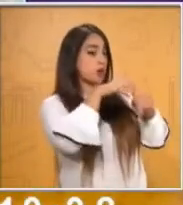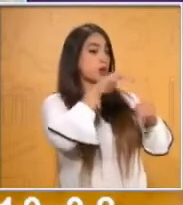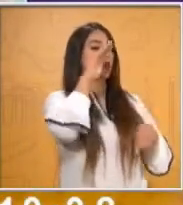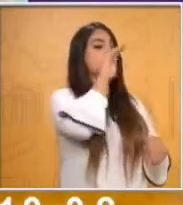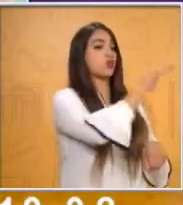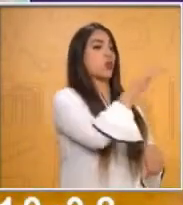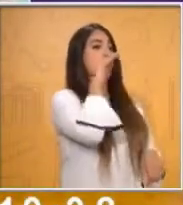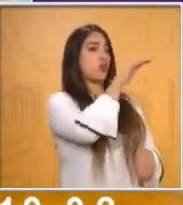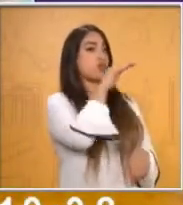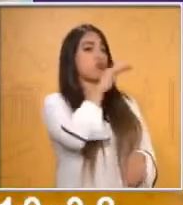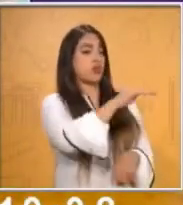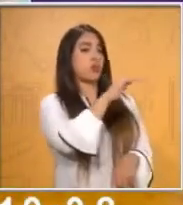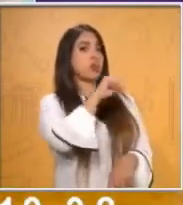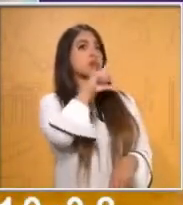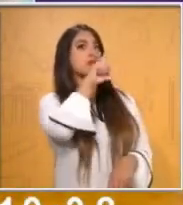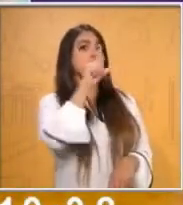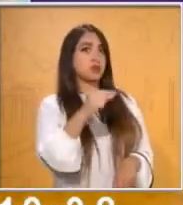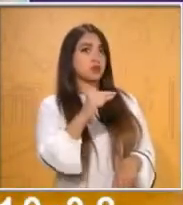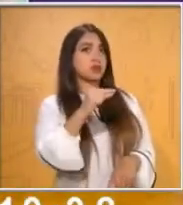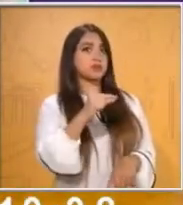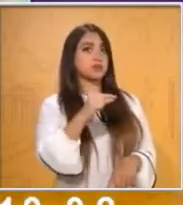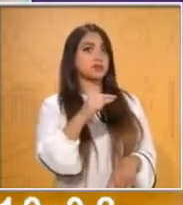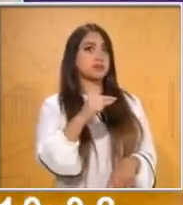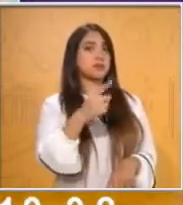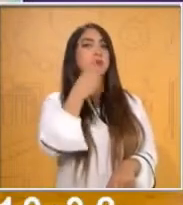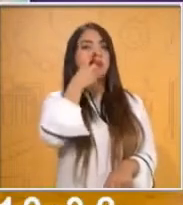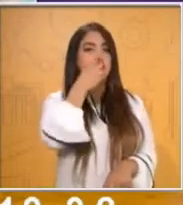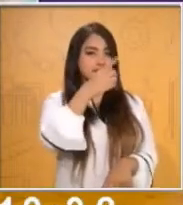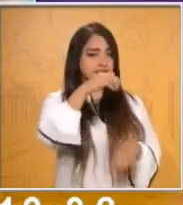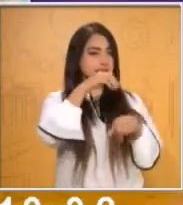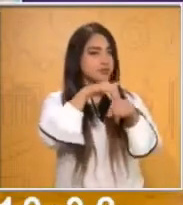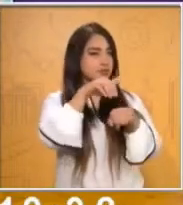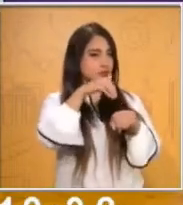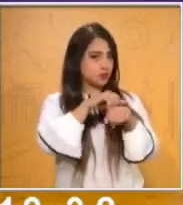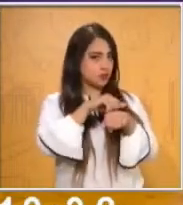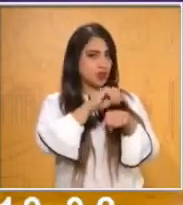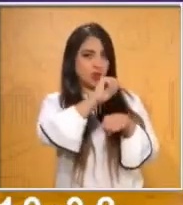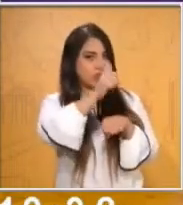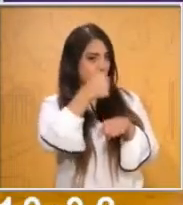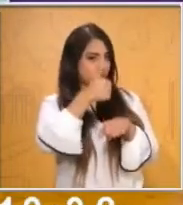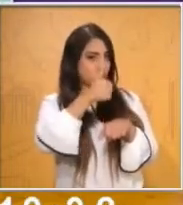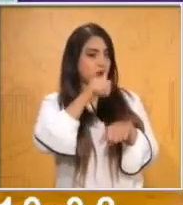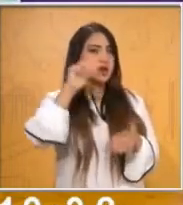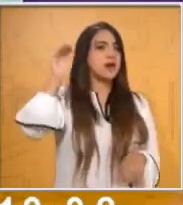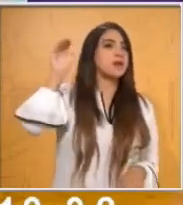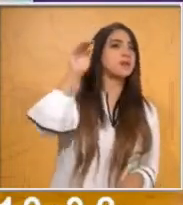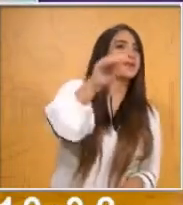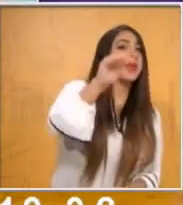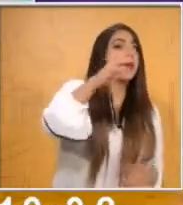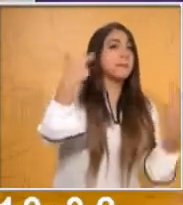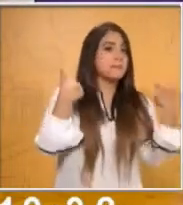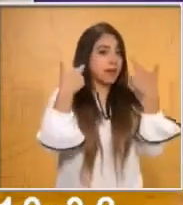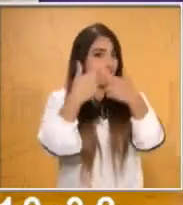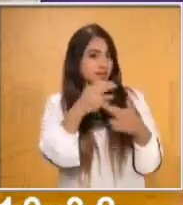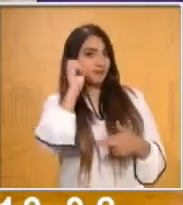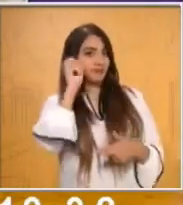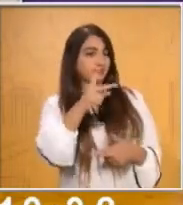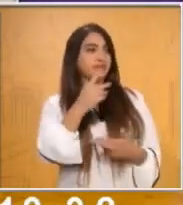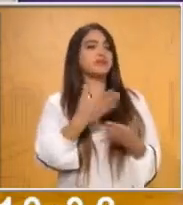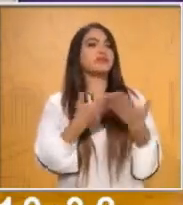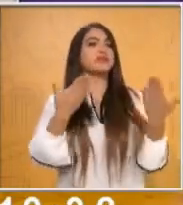y ella va a decir el número y va a tocar el hombro del maestro Uciel. Entonces, esta es la manera en que vamos a trabajar.